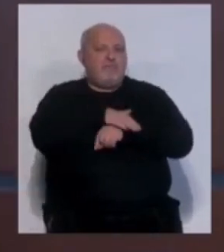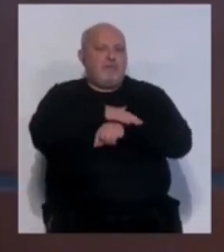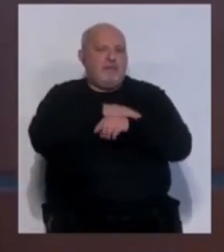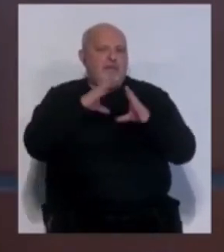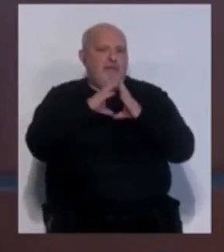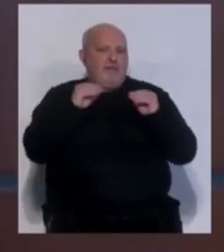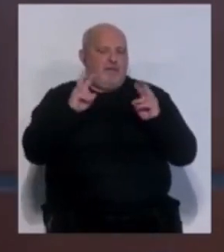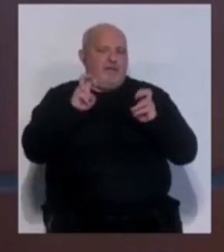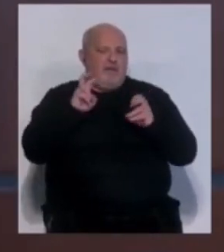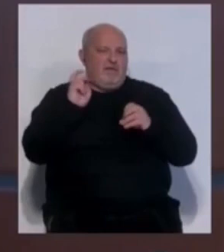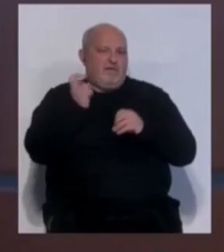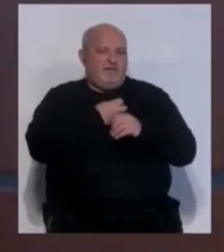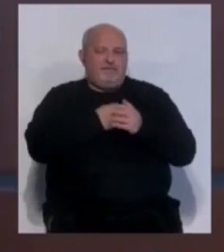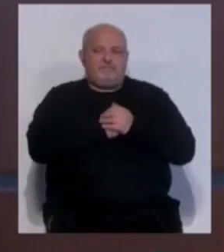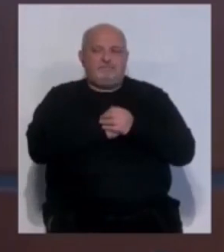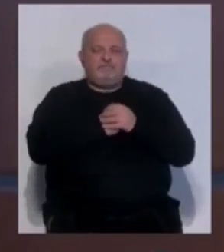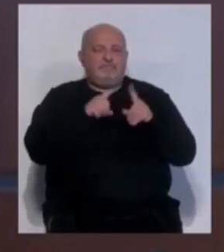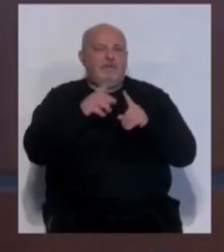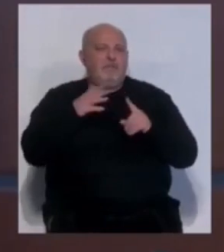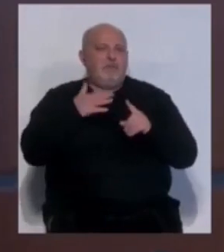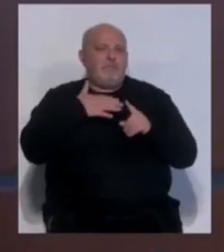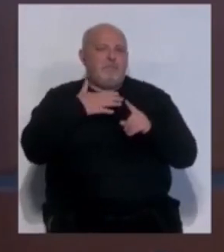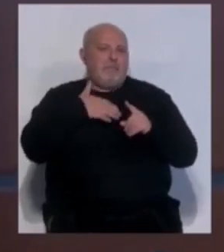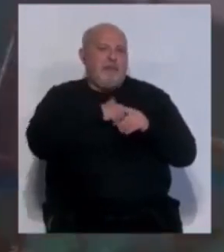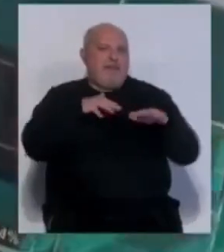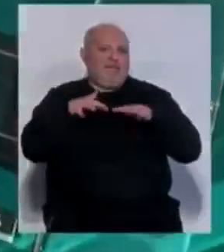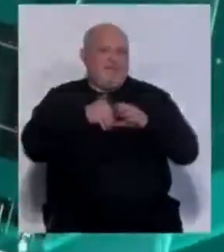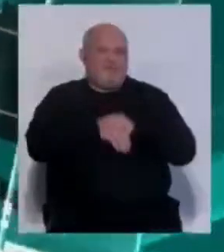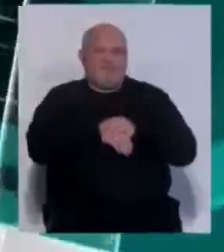andaluza en estas cuestiones, que es un papel activo.